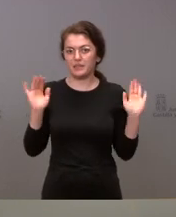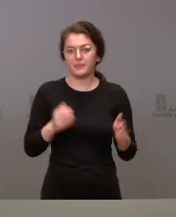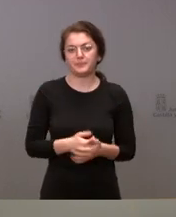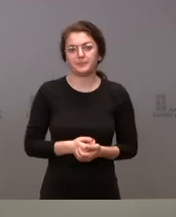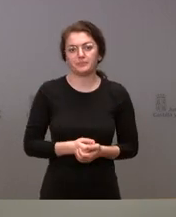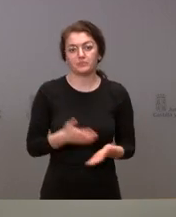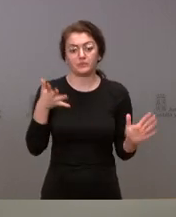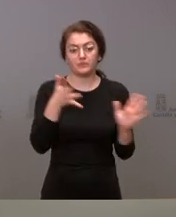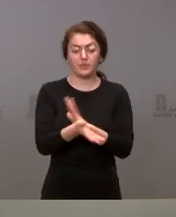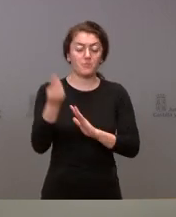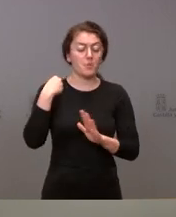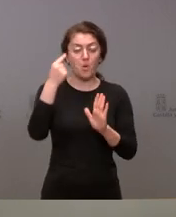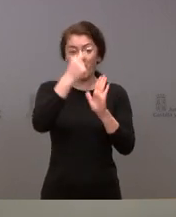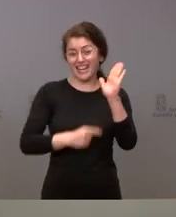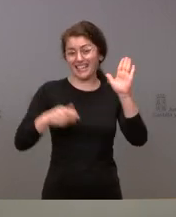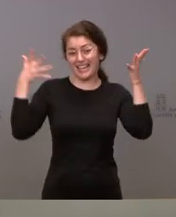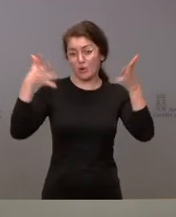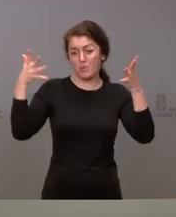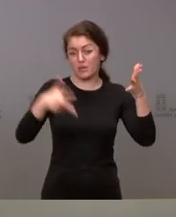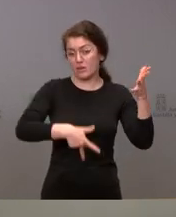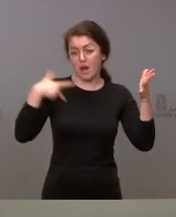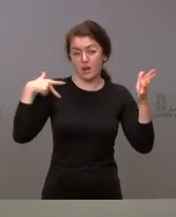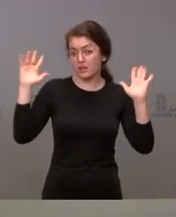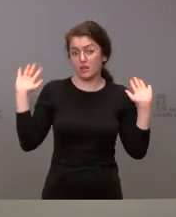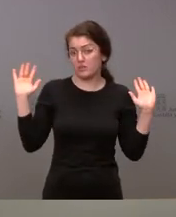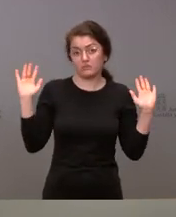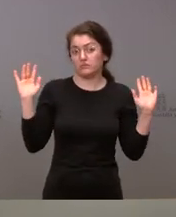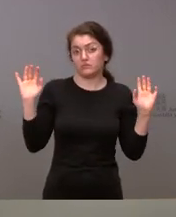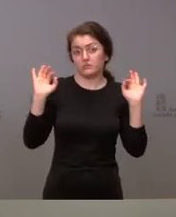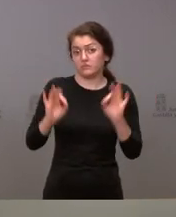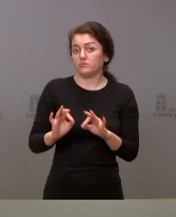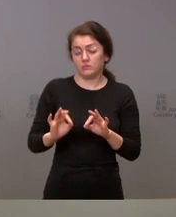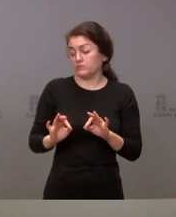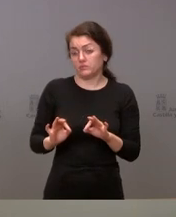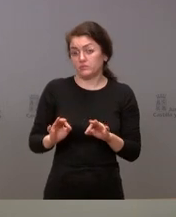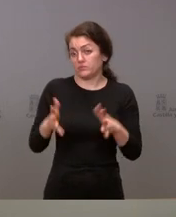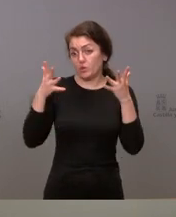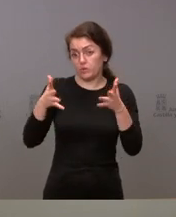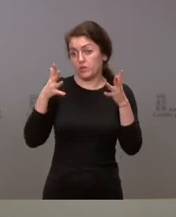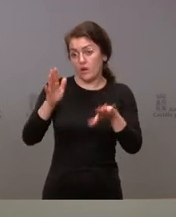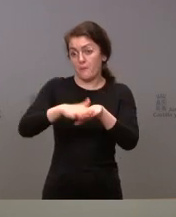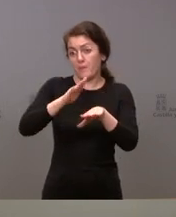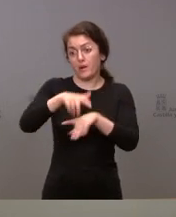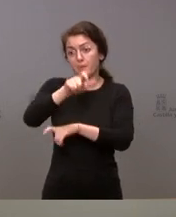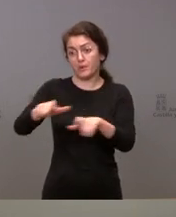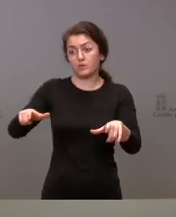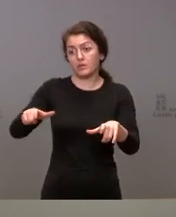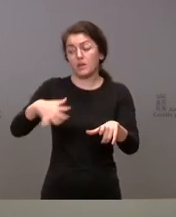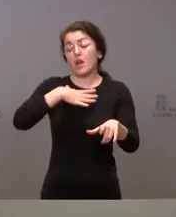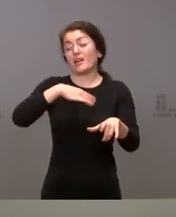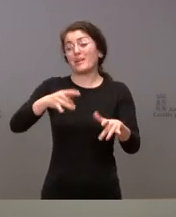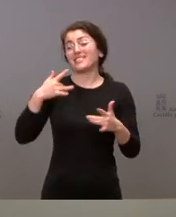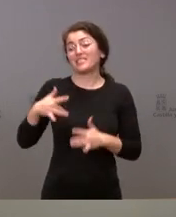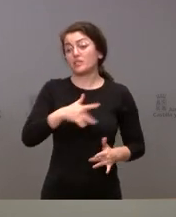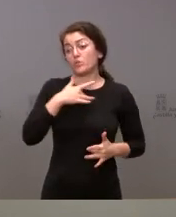dentro de esas recomendaciones generales es en lo que en lo que circunscribiríamos nuestro mensaje para aquellas personas que puedan encontrarse con